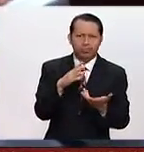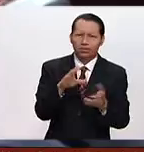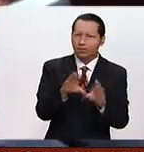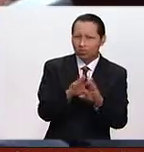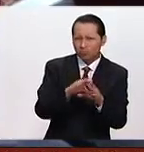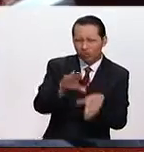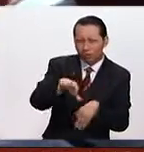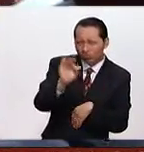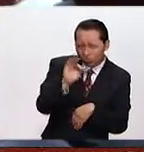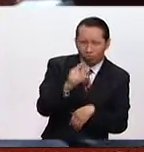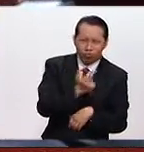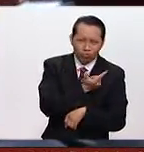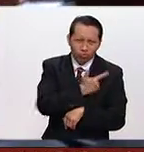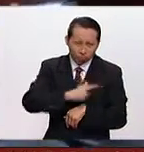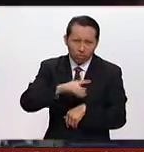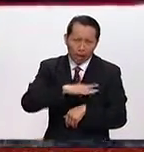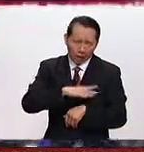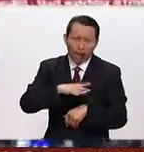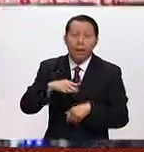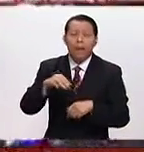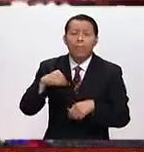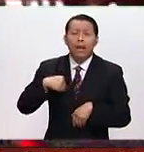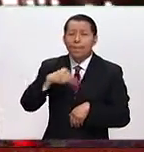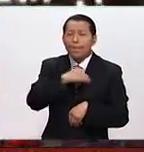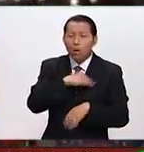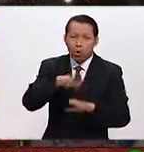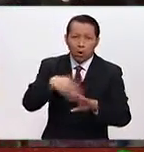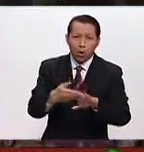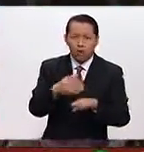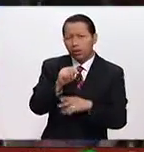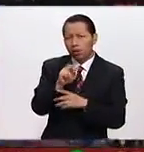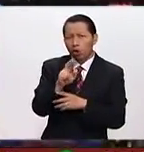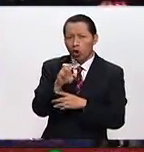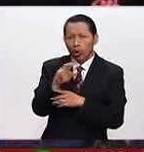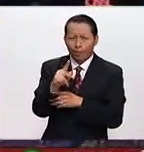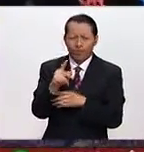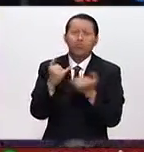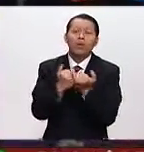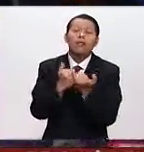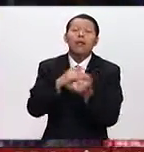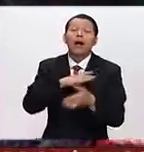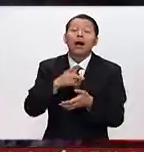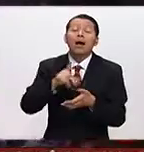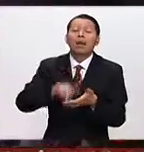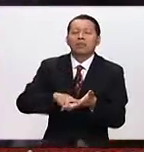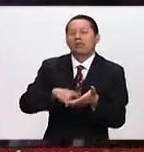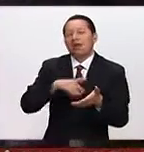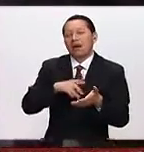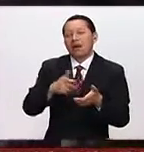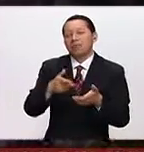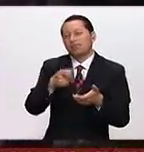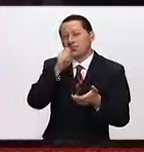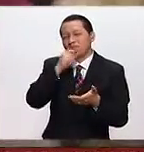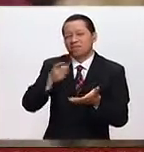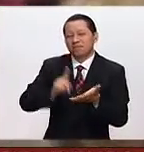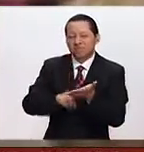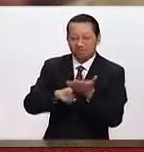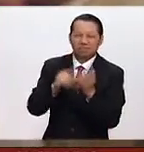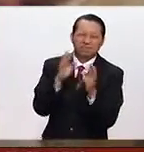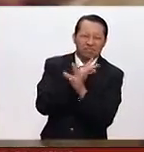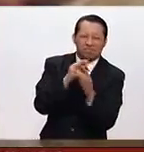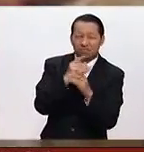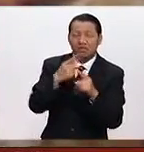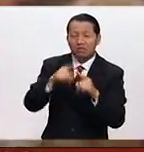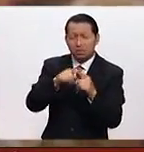candidatura a través de los miembros del movimiento Nonca Trump, sino también en los propios pasillos de la convención. Tuvimos oportunidad de platicar con varios